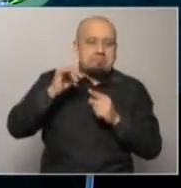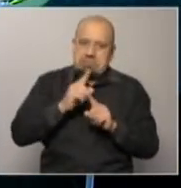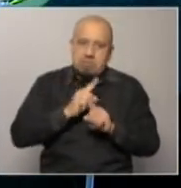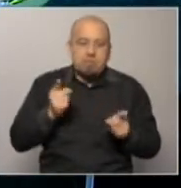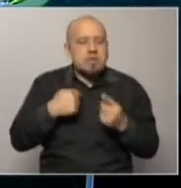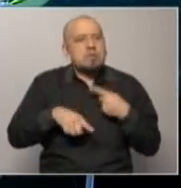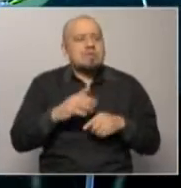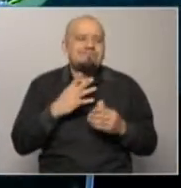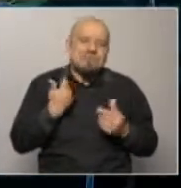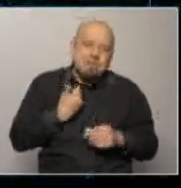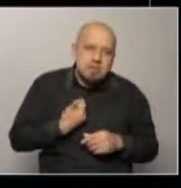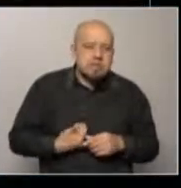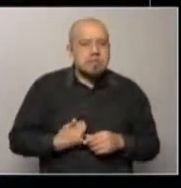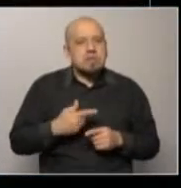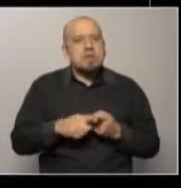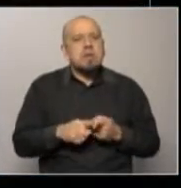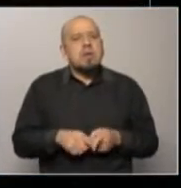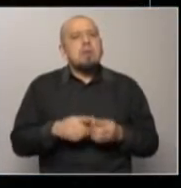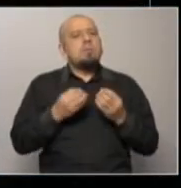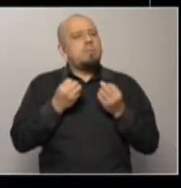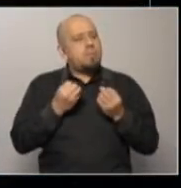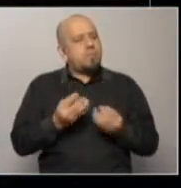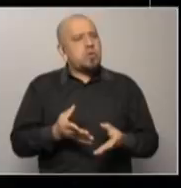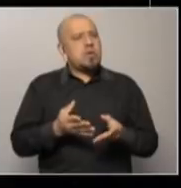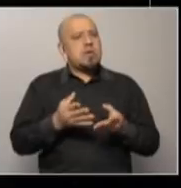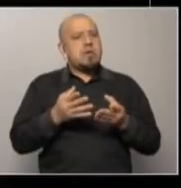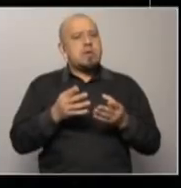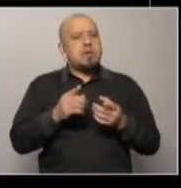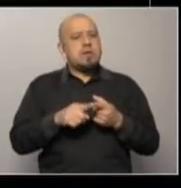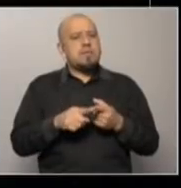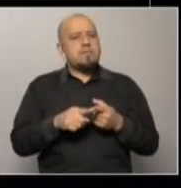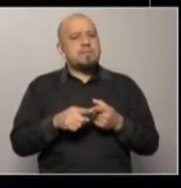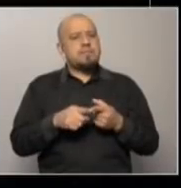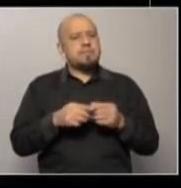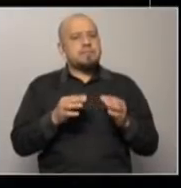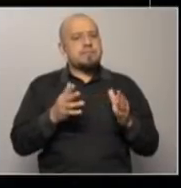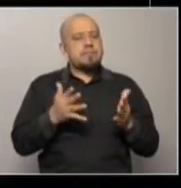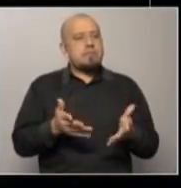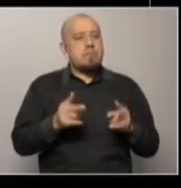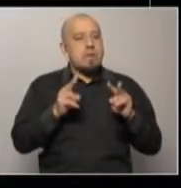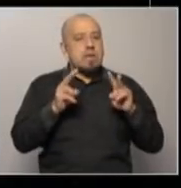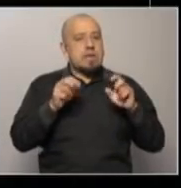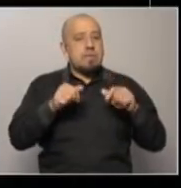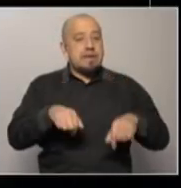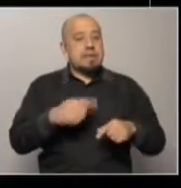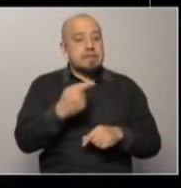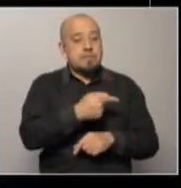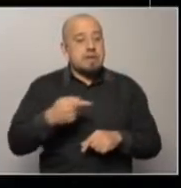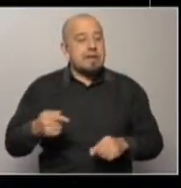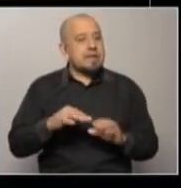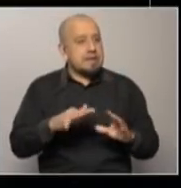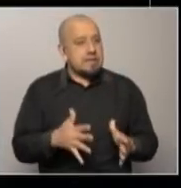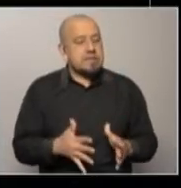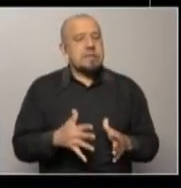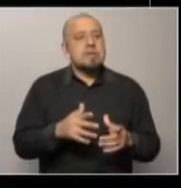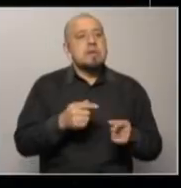fea, triste. Y sobre todo porque está tan pegada al hecho dominante. De esta semana que es